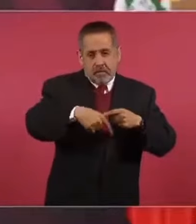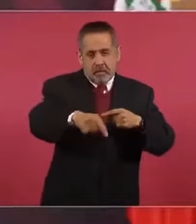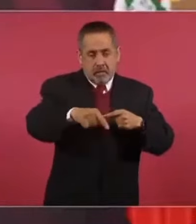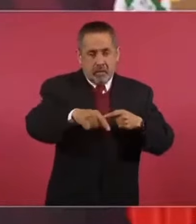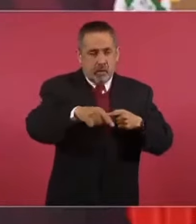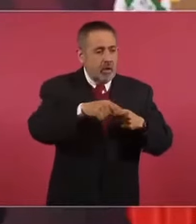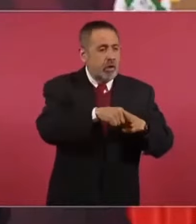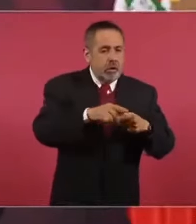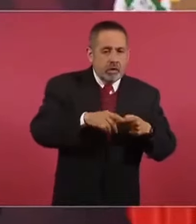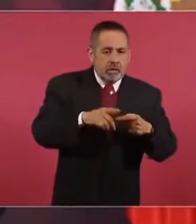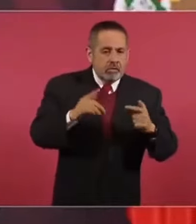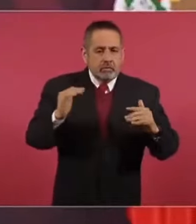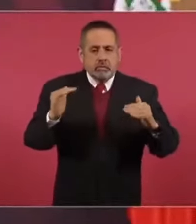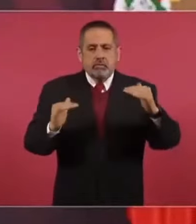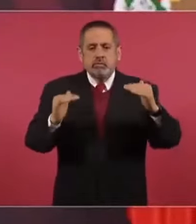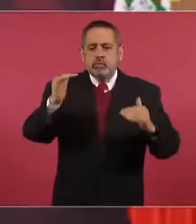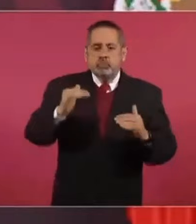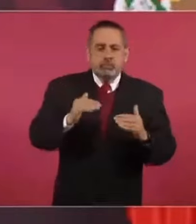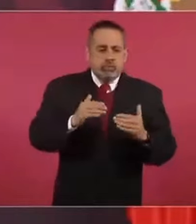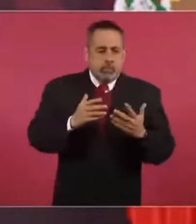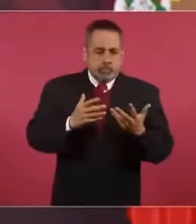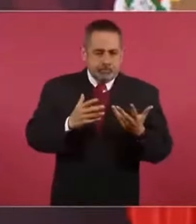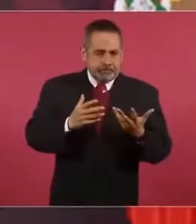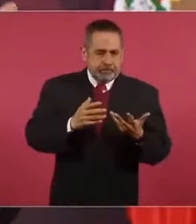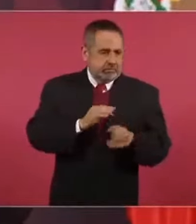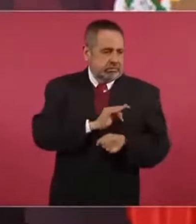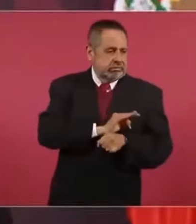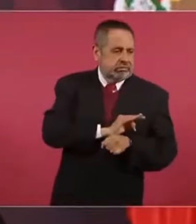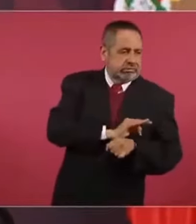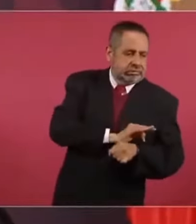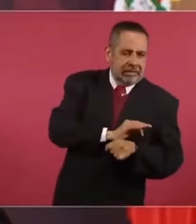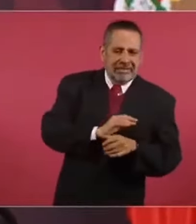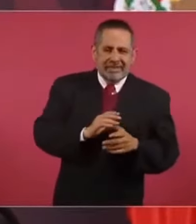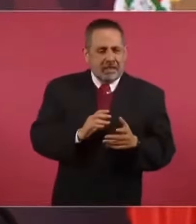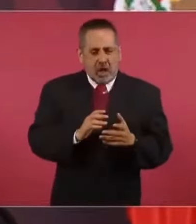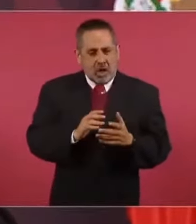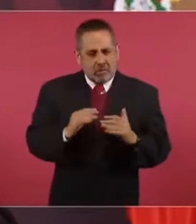busquen el equilibrio. es una vergüenza.